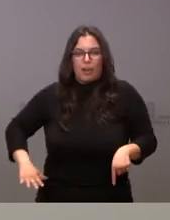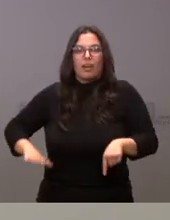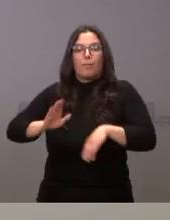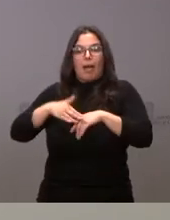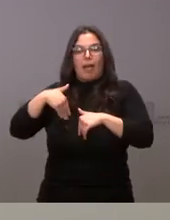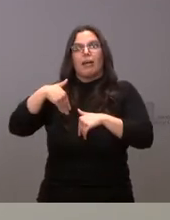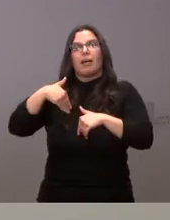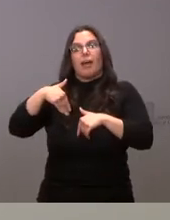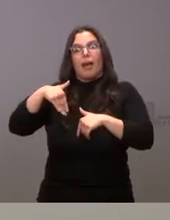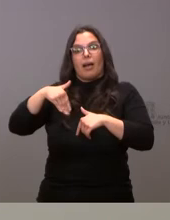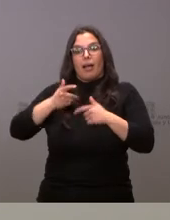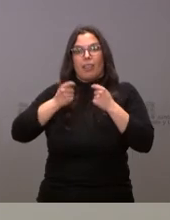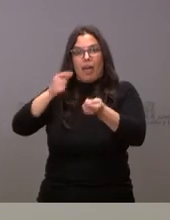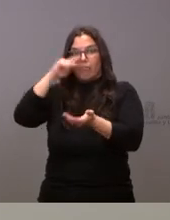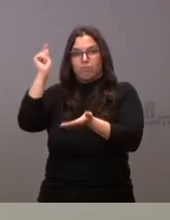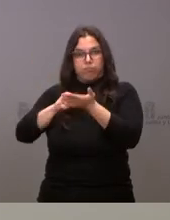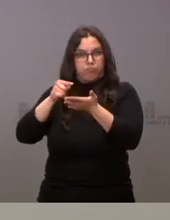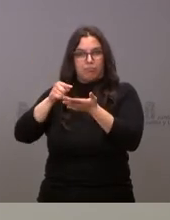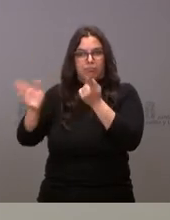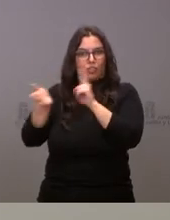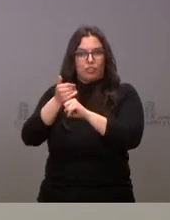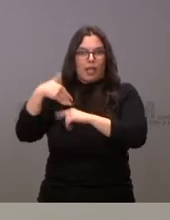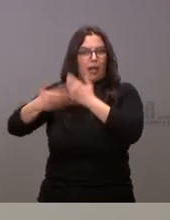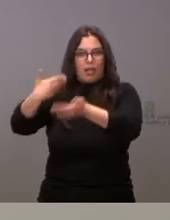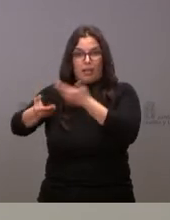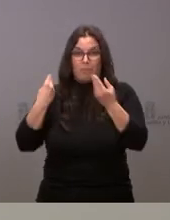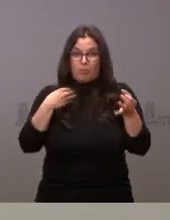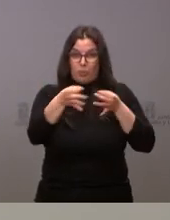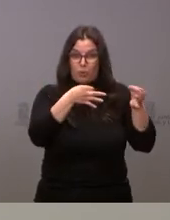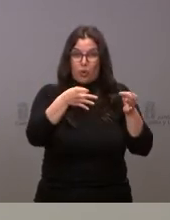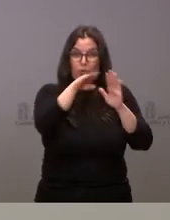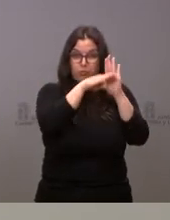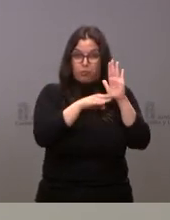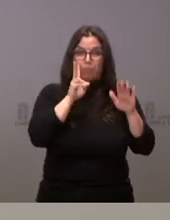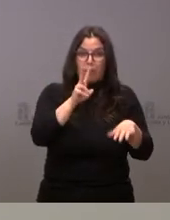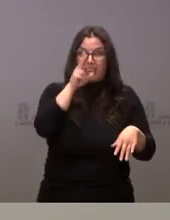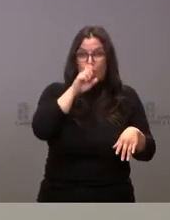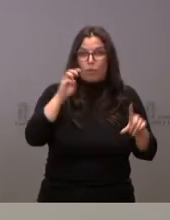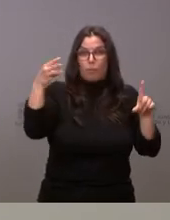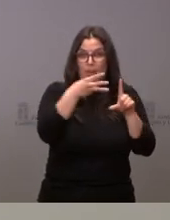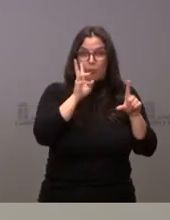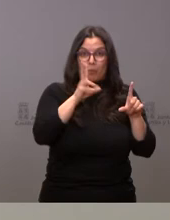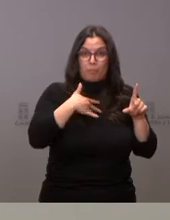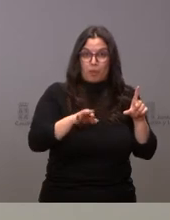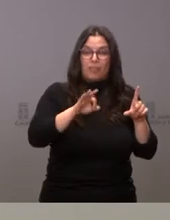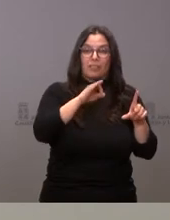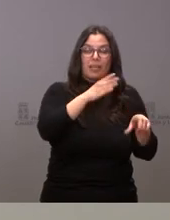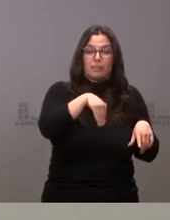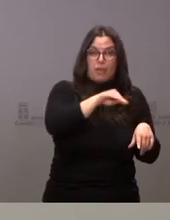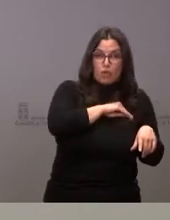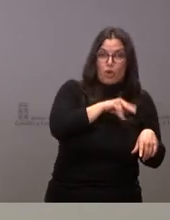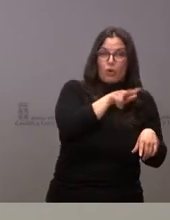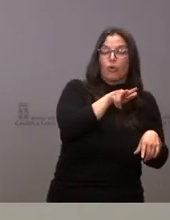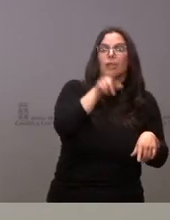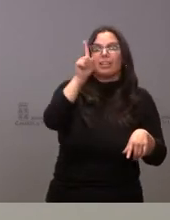obtención y cuyo acceso pues viene en este protocolo en esa página web que recuerdo que está disponible tanto en español como en